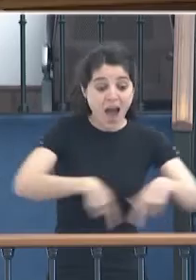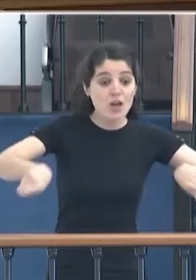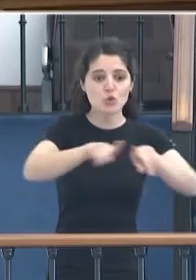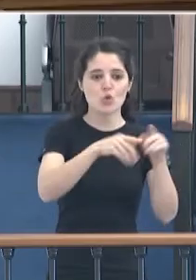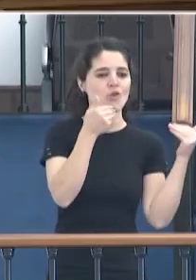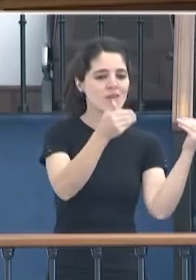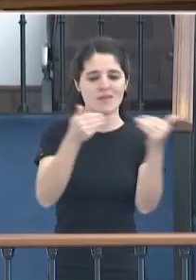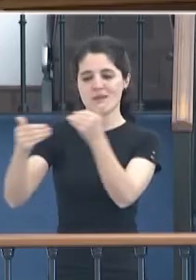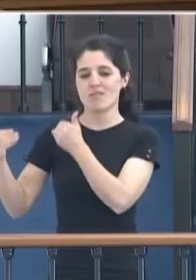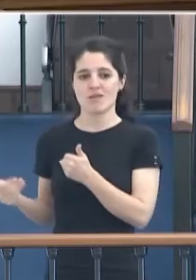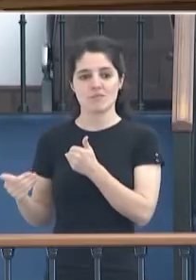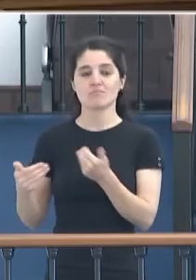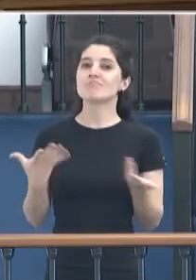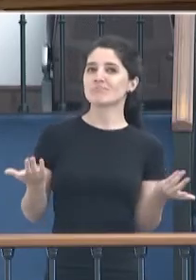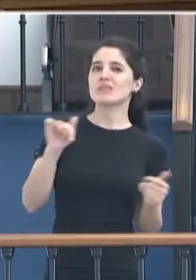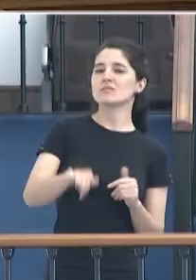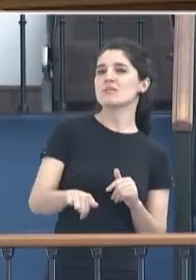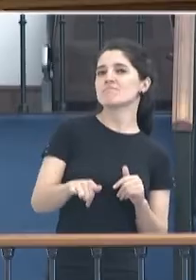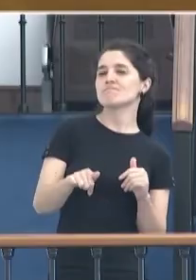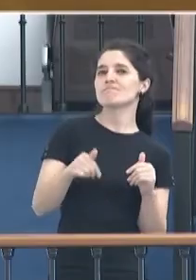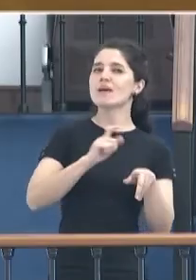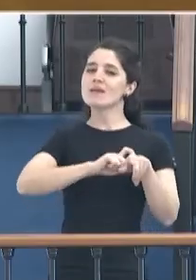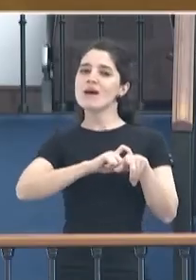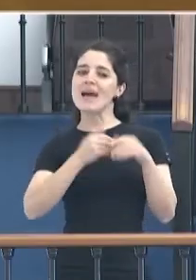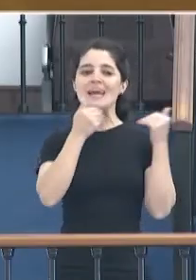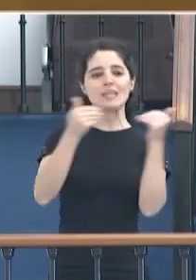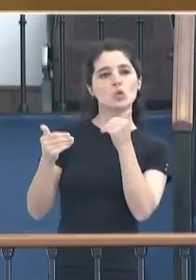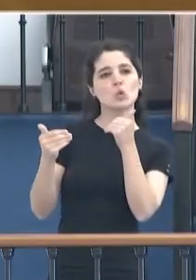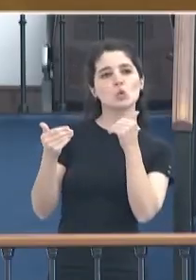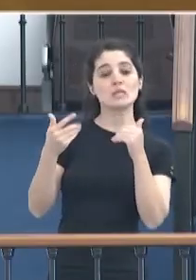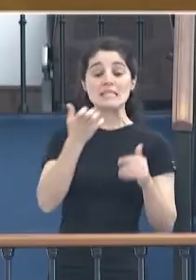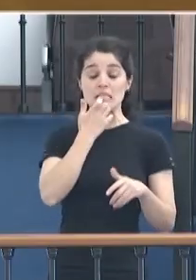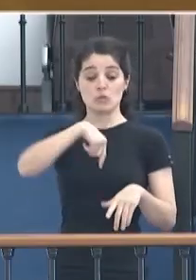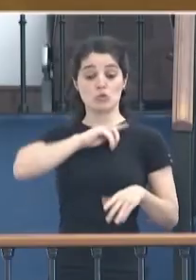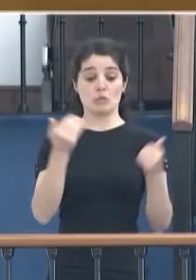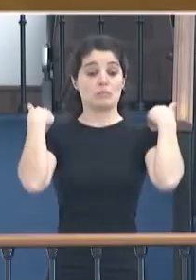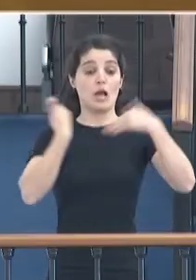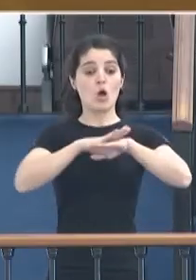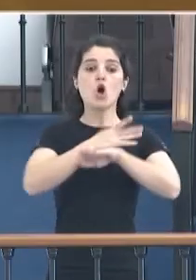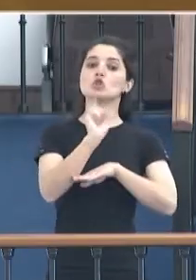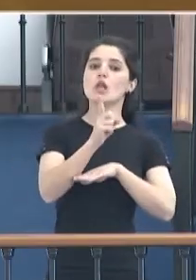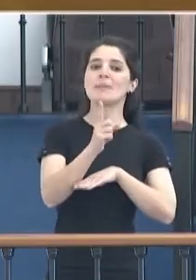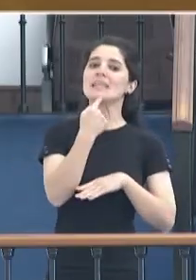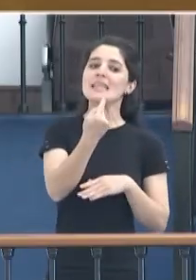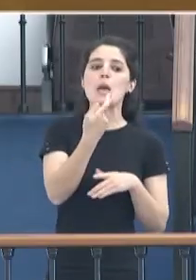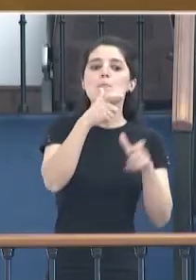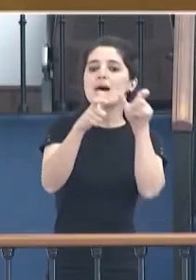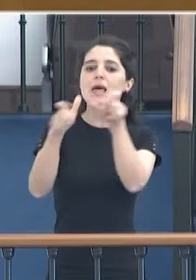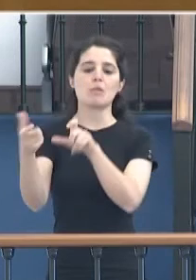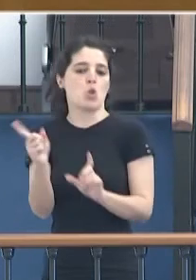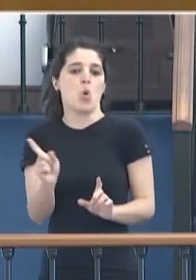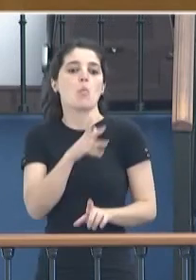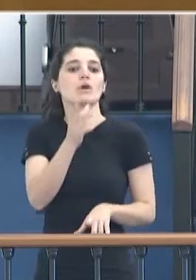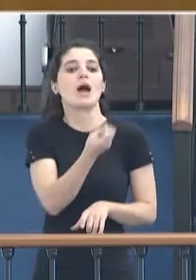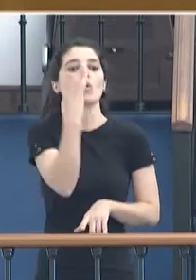Es una gratitud que cuando estás gobernando no consiste solo en palabras. Porque hay gente que es muy agradecida